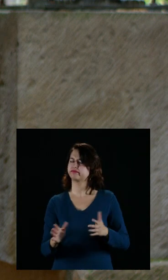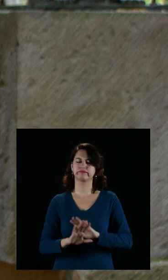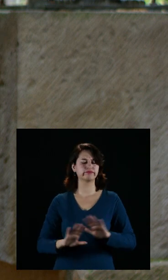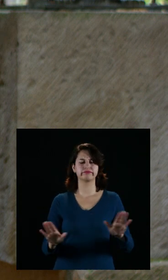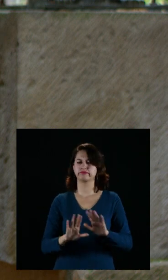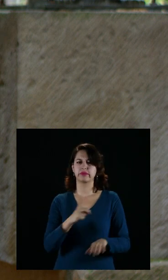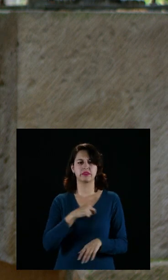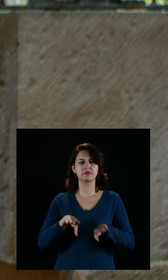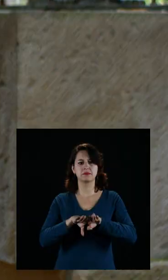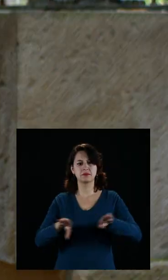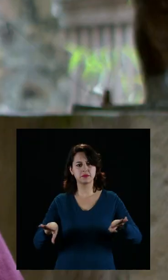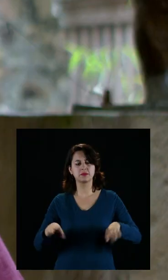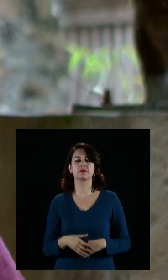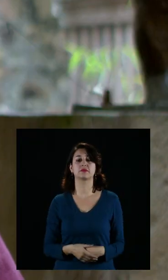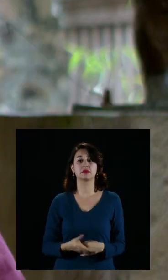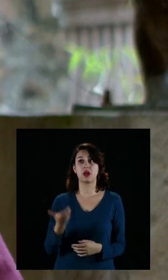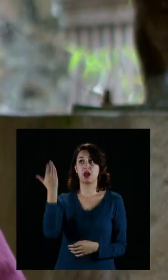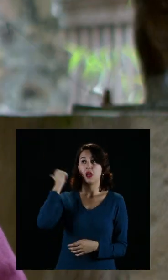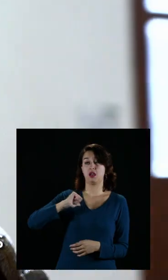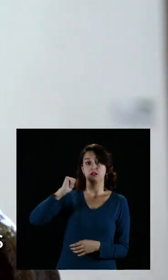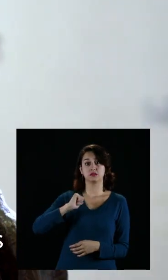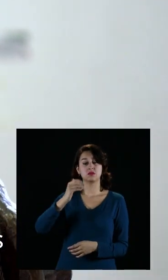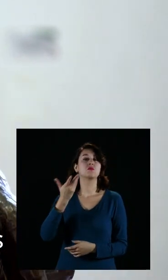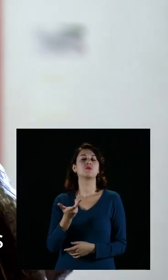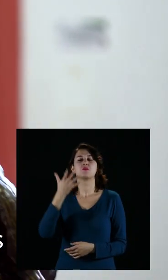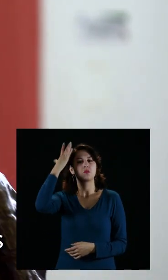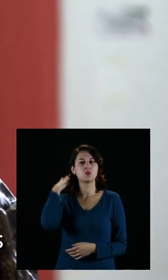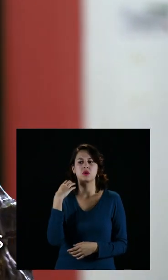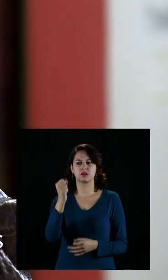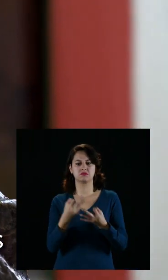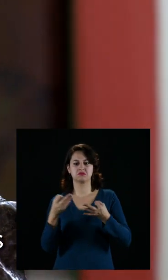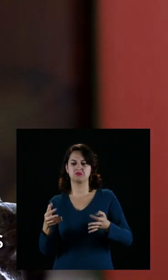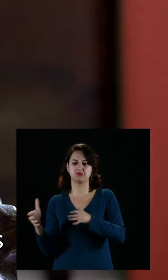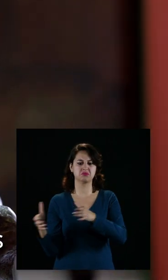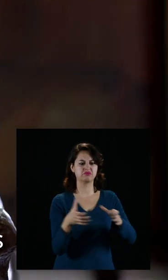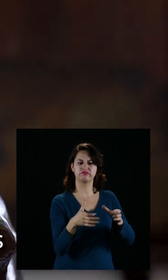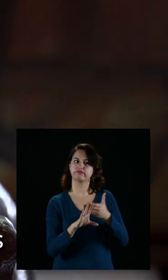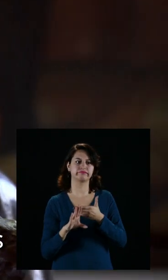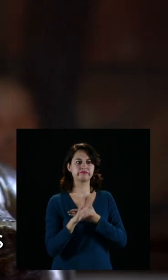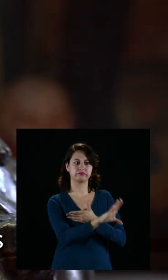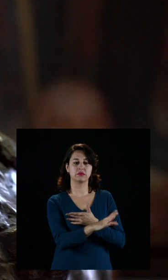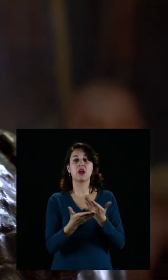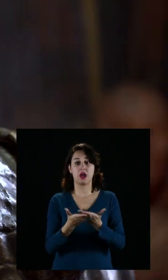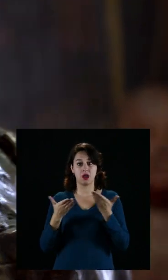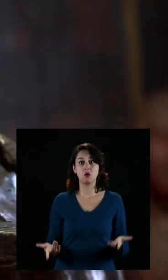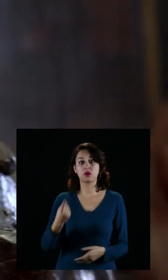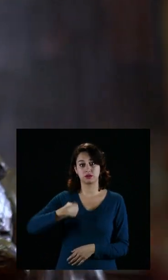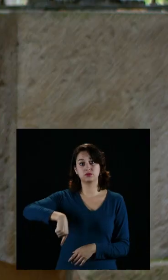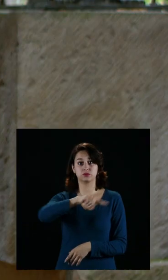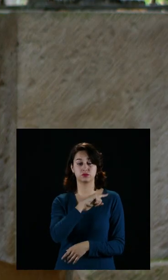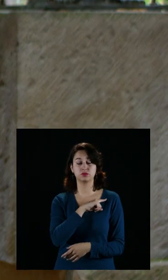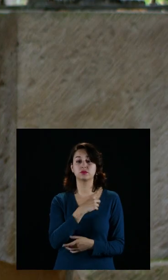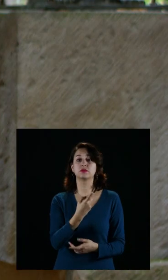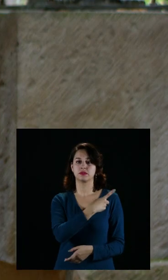dividirnos por diferencias. Todos somos iguales. Ayer Morelos estuvo a favor del reparto de las tierras. Hoy